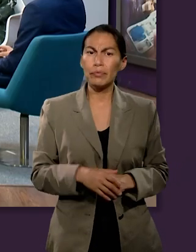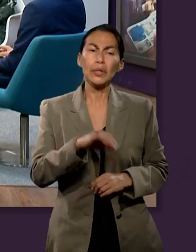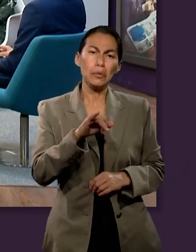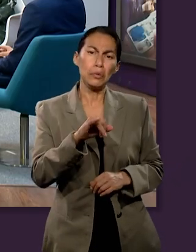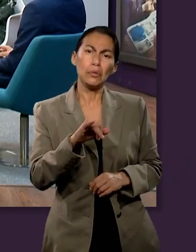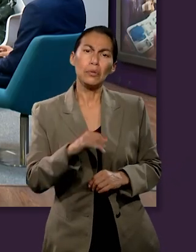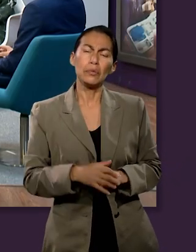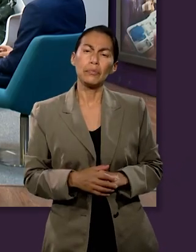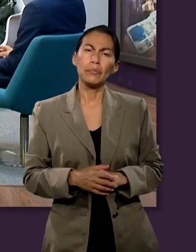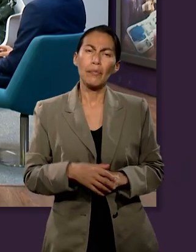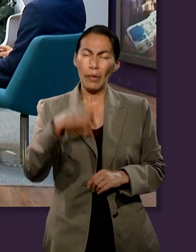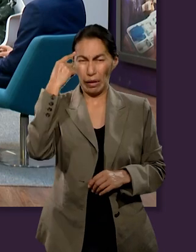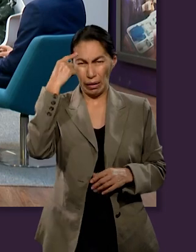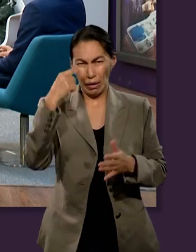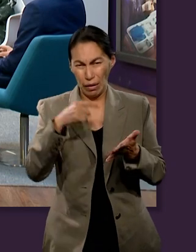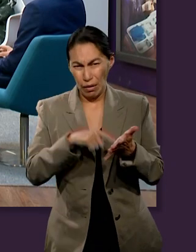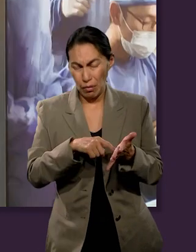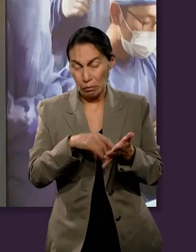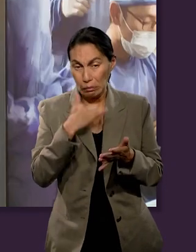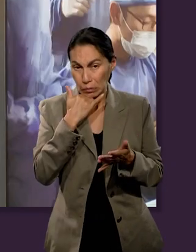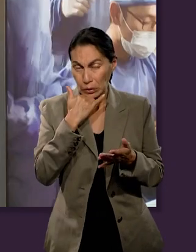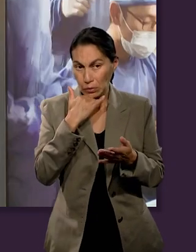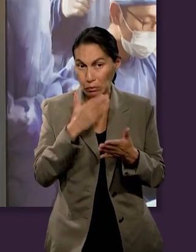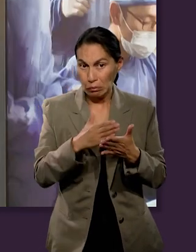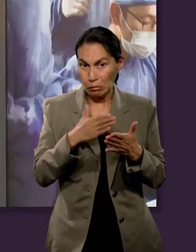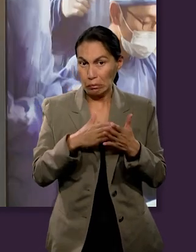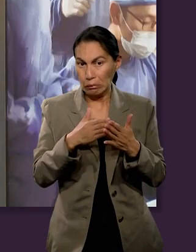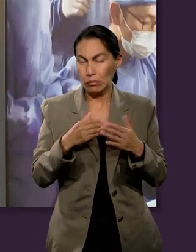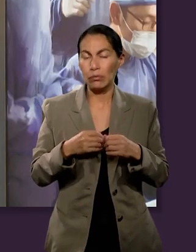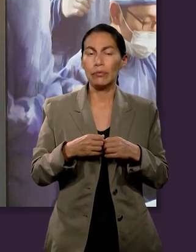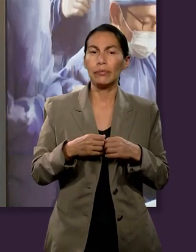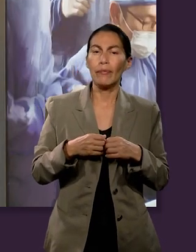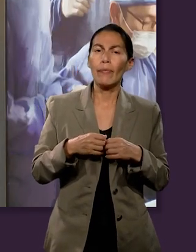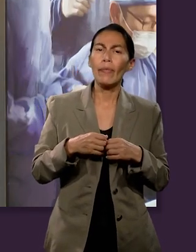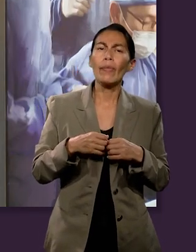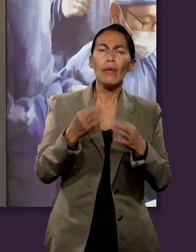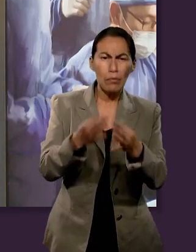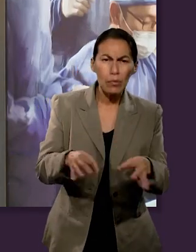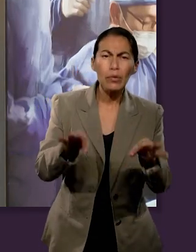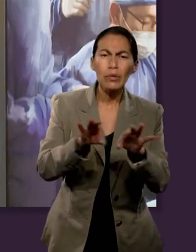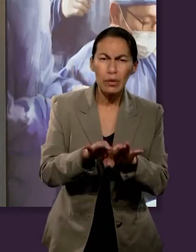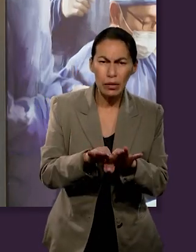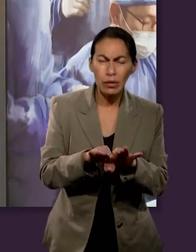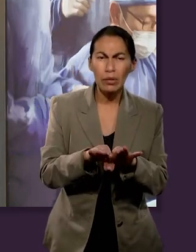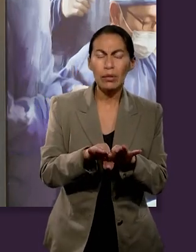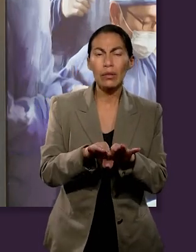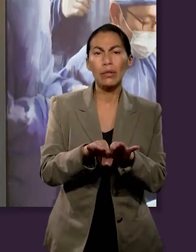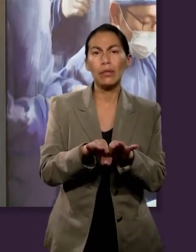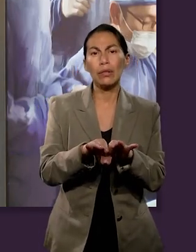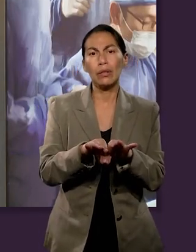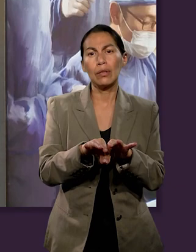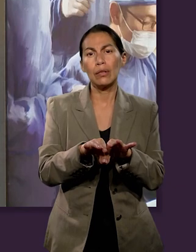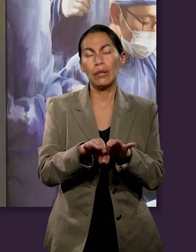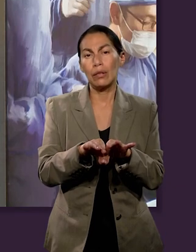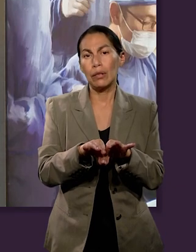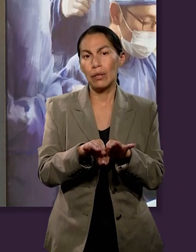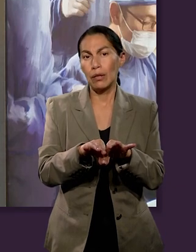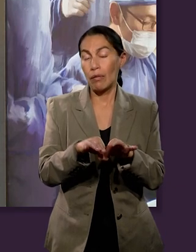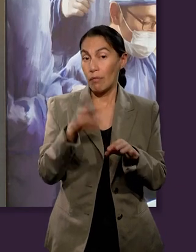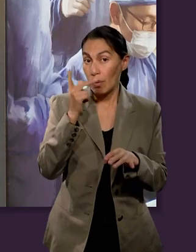es lo mismo, ¿no, Daniela? Sí. Creo que también, perdón que le interrumpa, pastor. Creo que también es importante